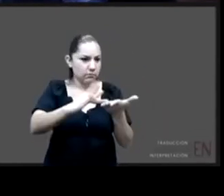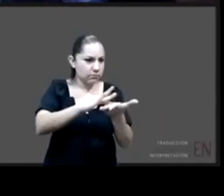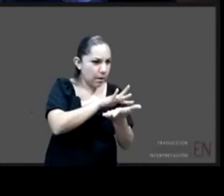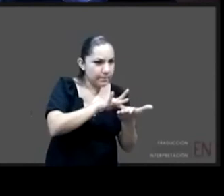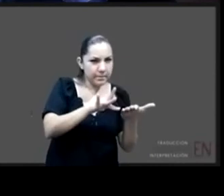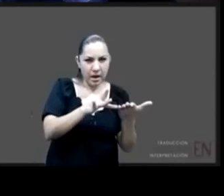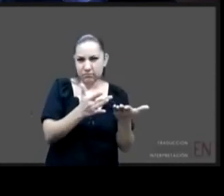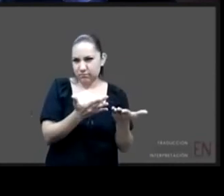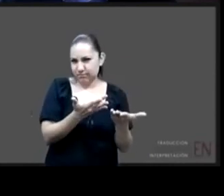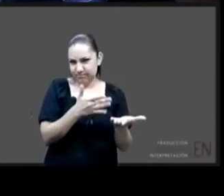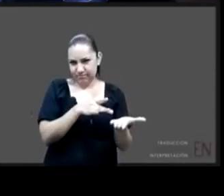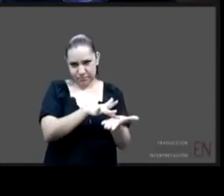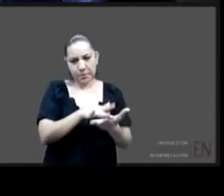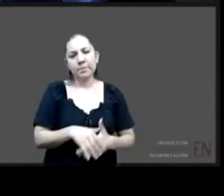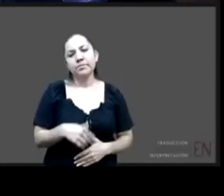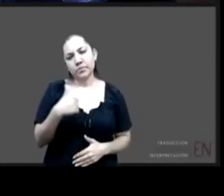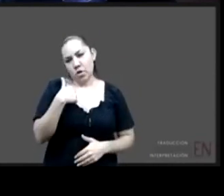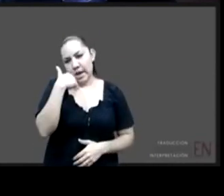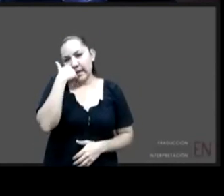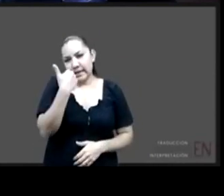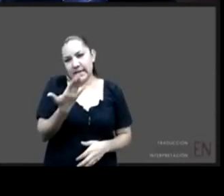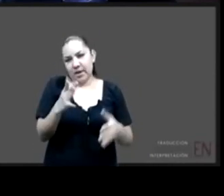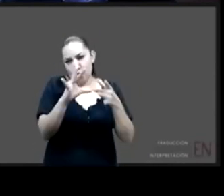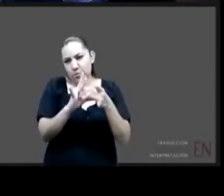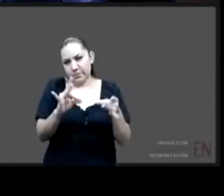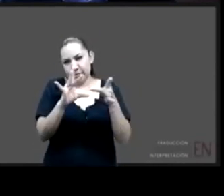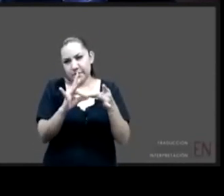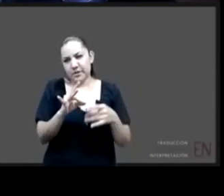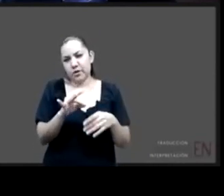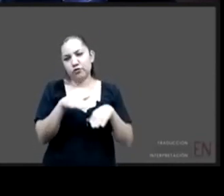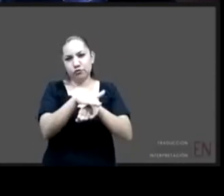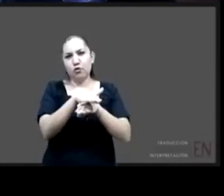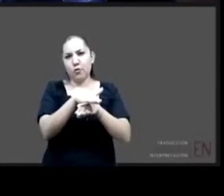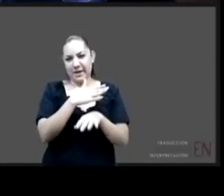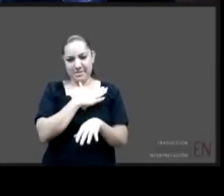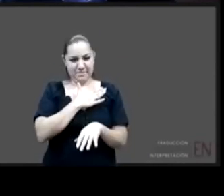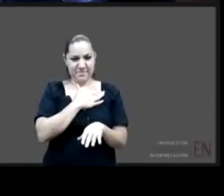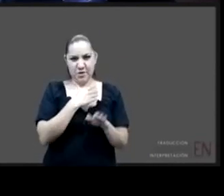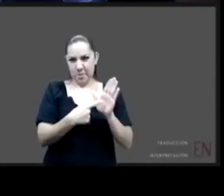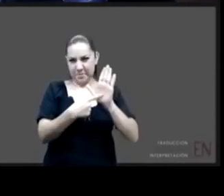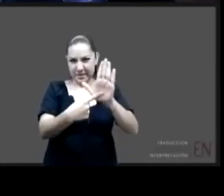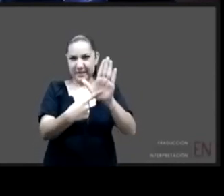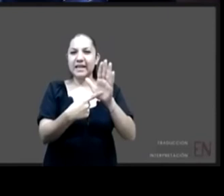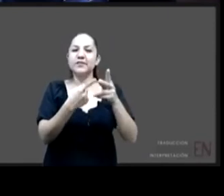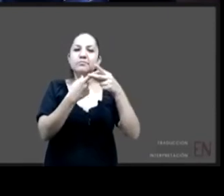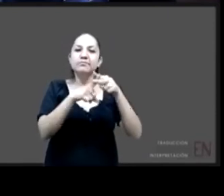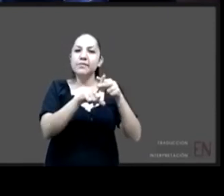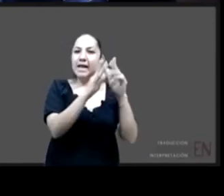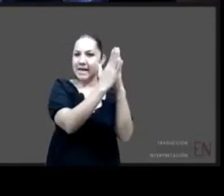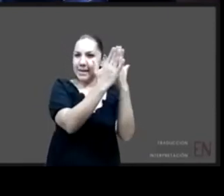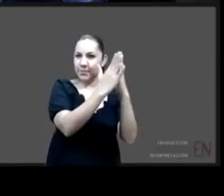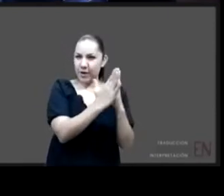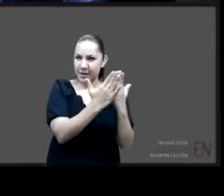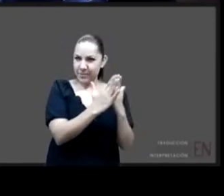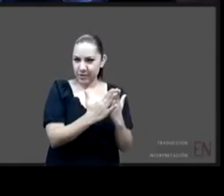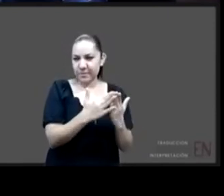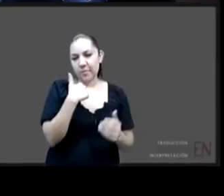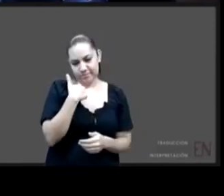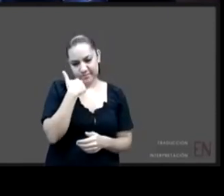congruente mi presentación que empezó con literatura porque una figura que creo que nos puede ayudar